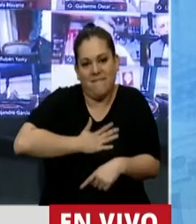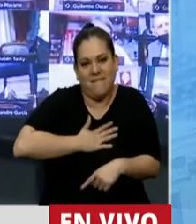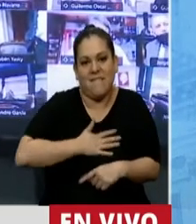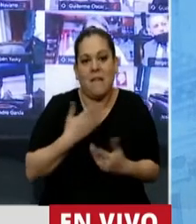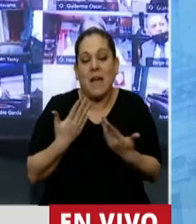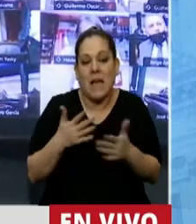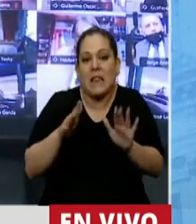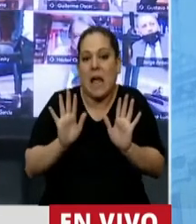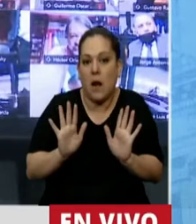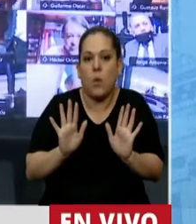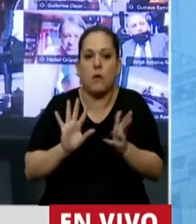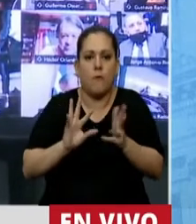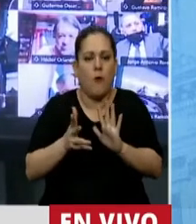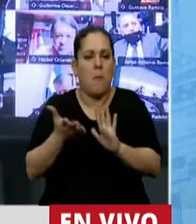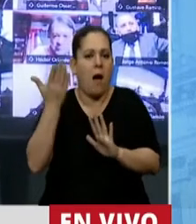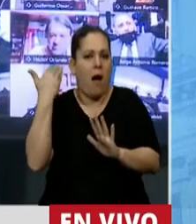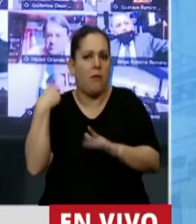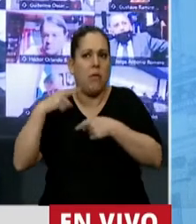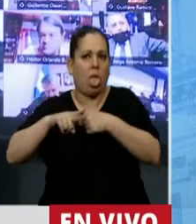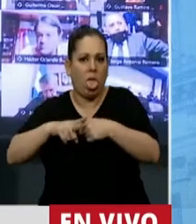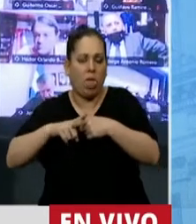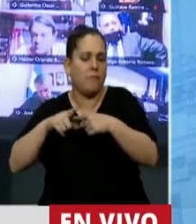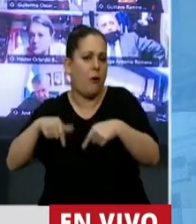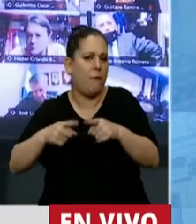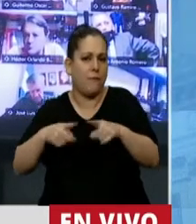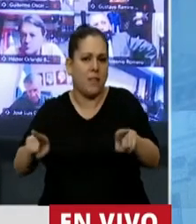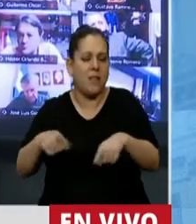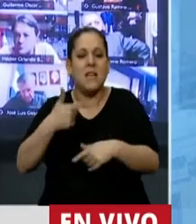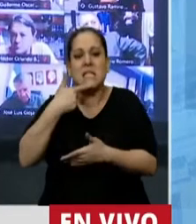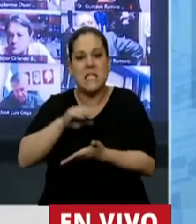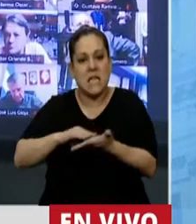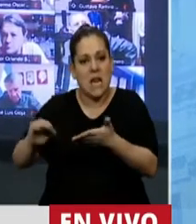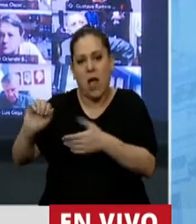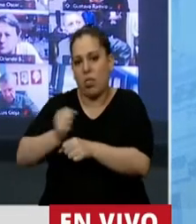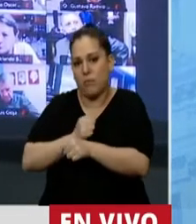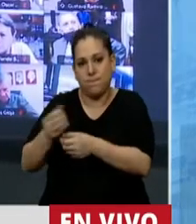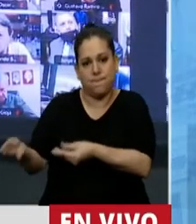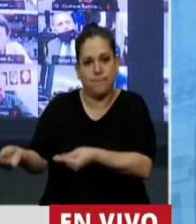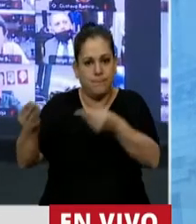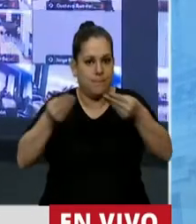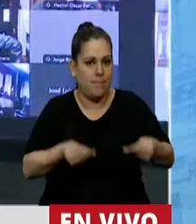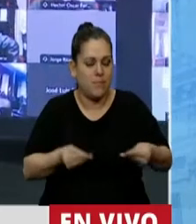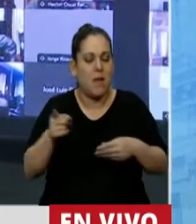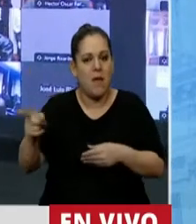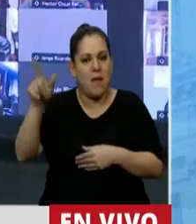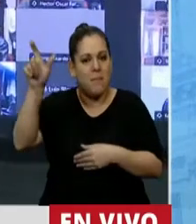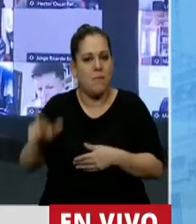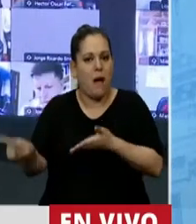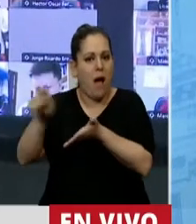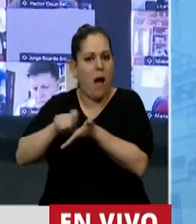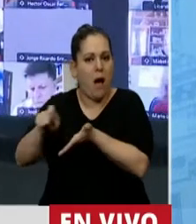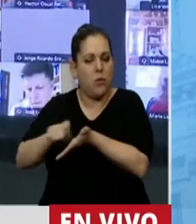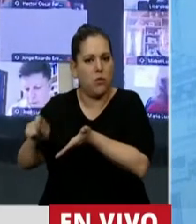es otra manera de mirar lo que veníamos discutiendo hasta ahora. Esta es una ley que viene del Senado, en el Senado una de las autoras es una